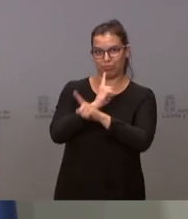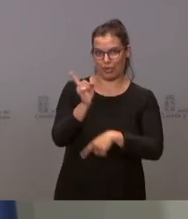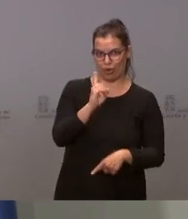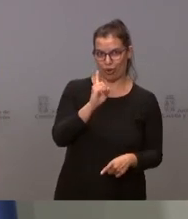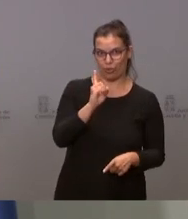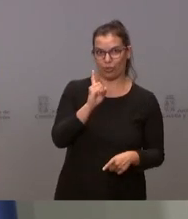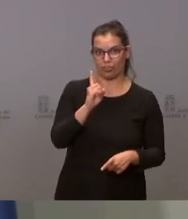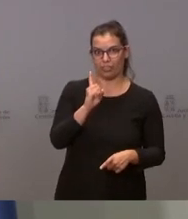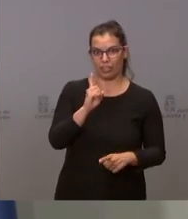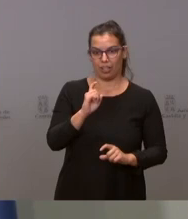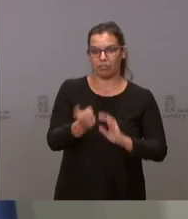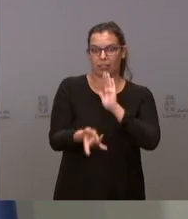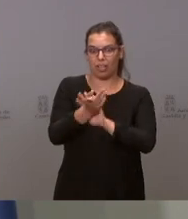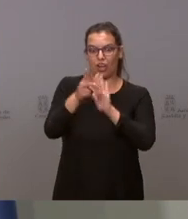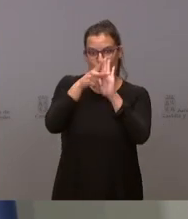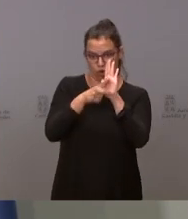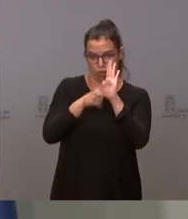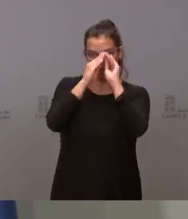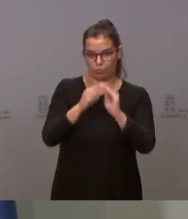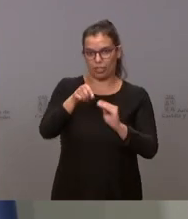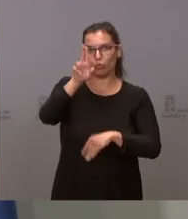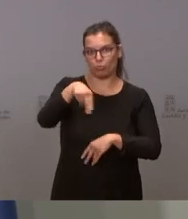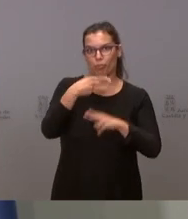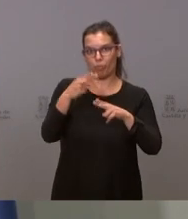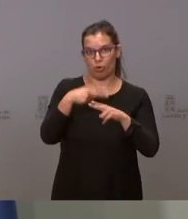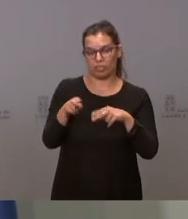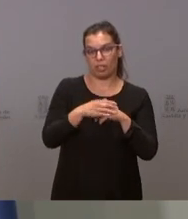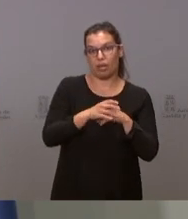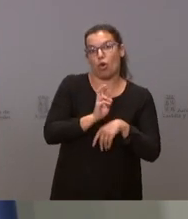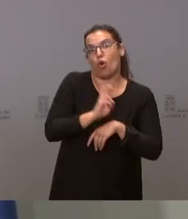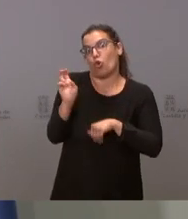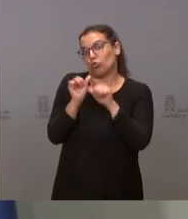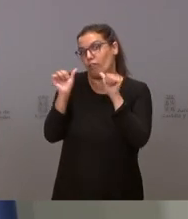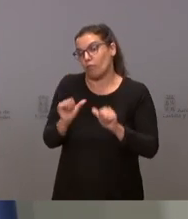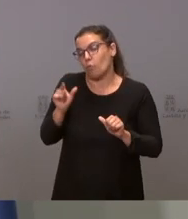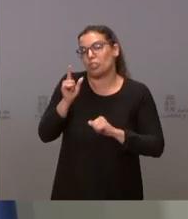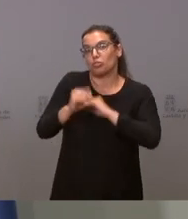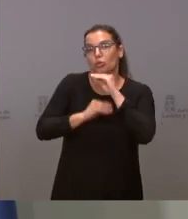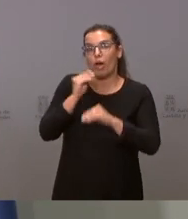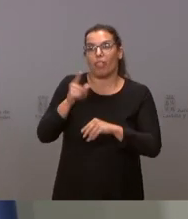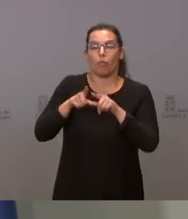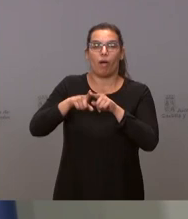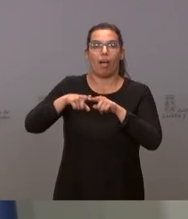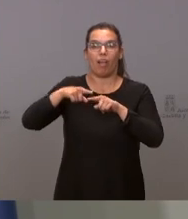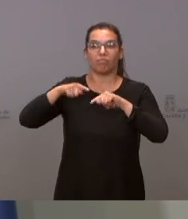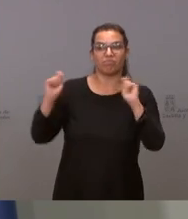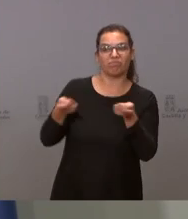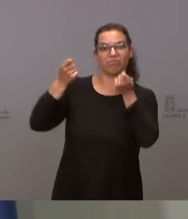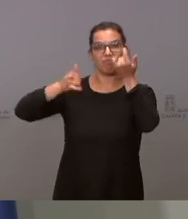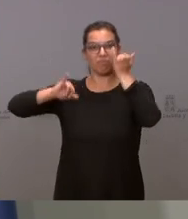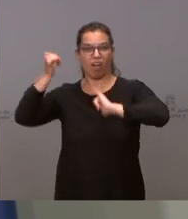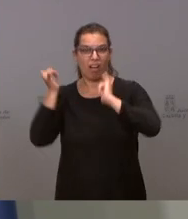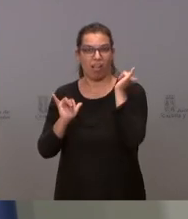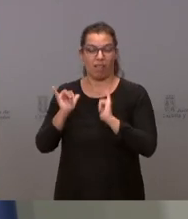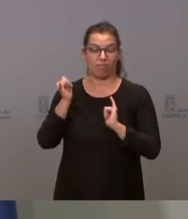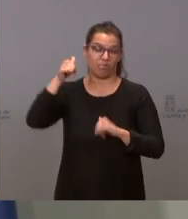Es poner normas. Eso es la política. Lo otro es lo que hace el populismo generalmente en esta